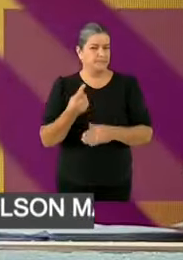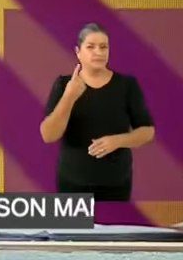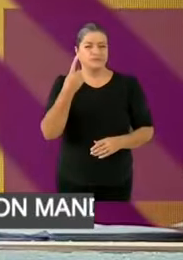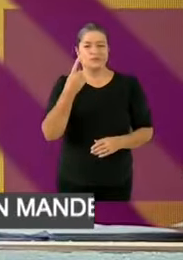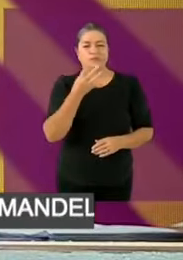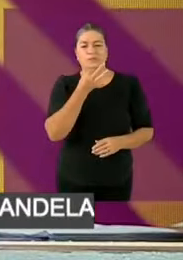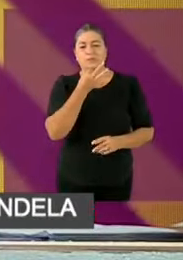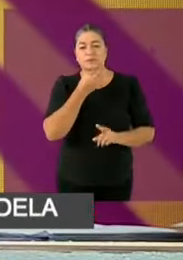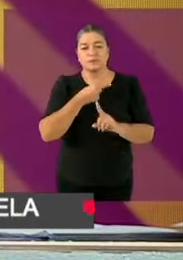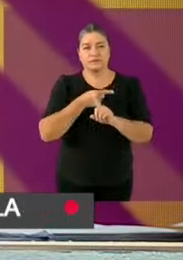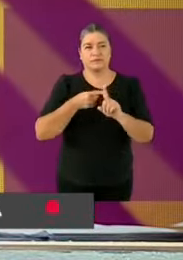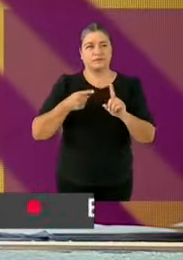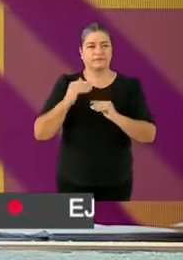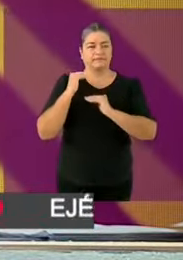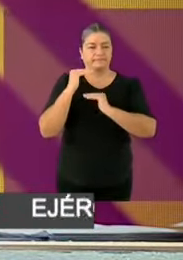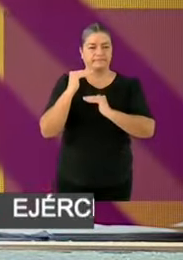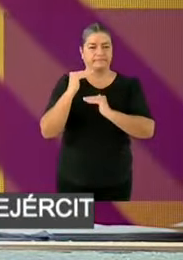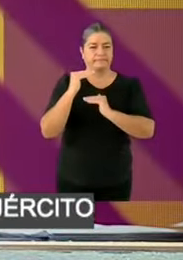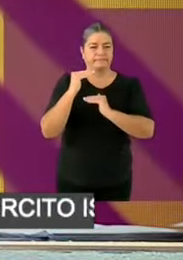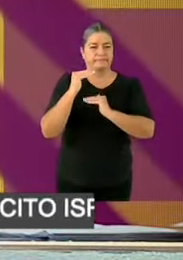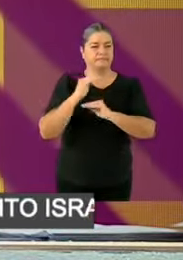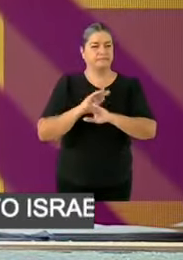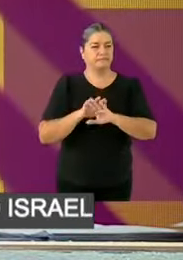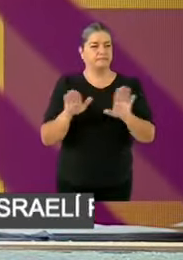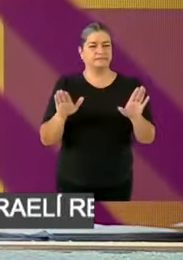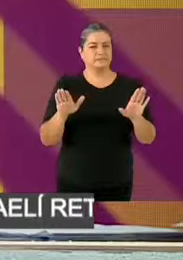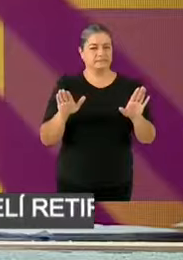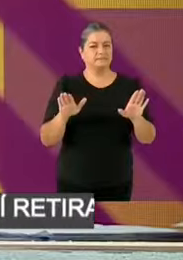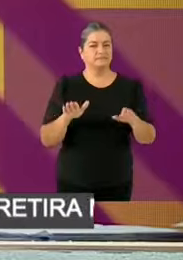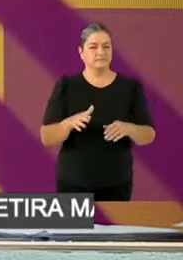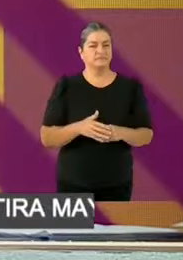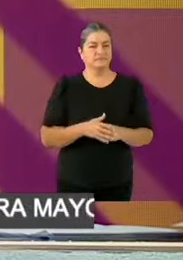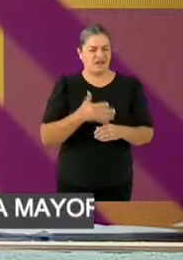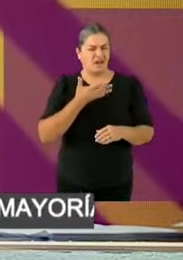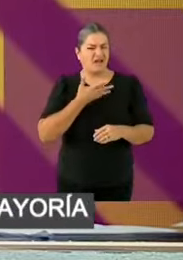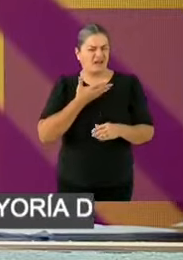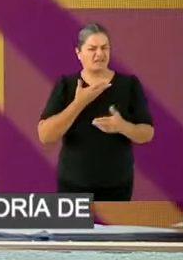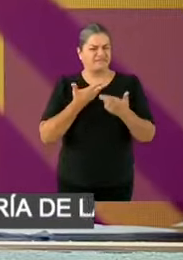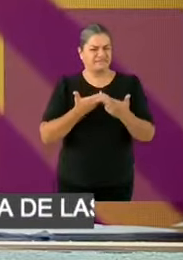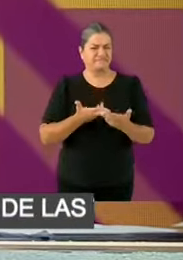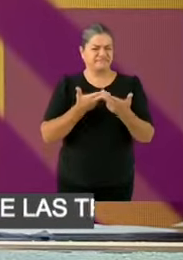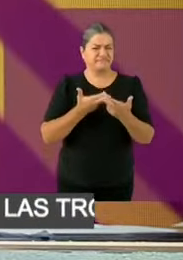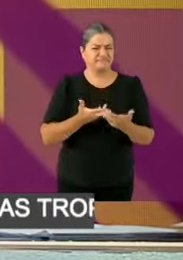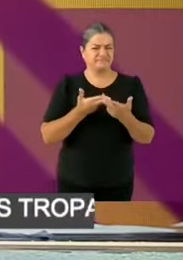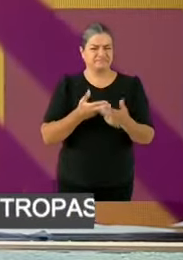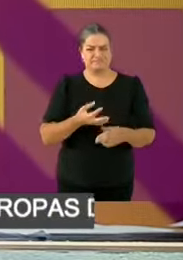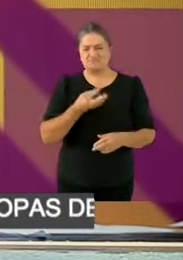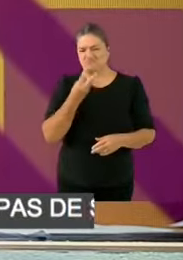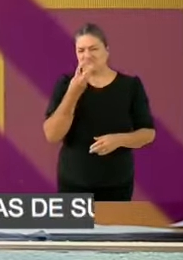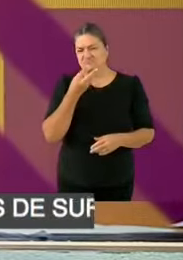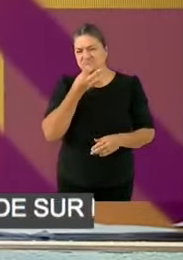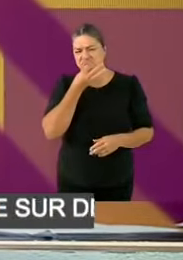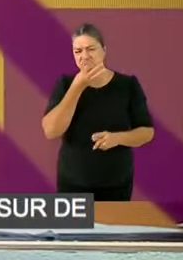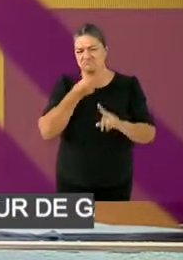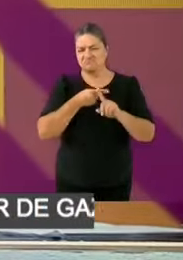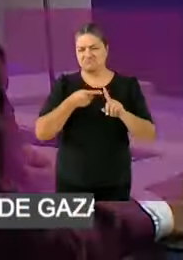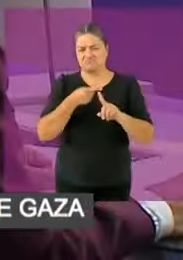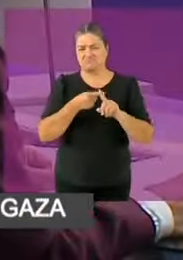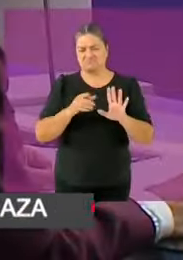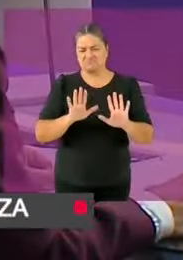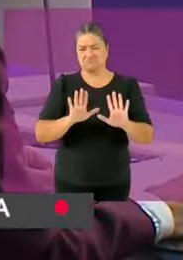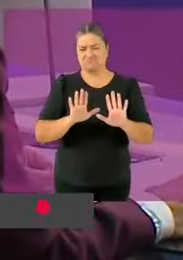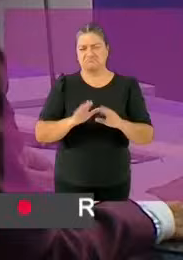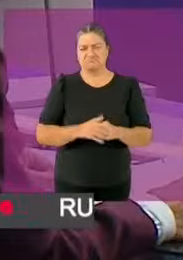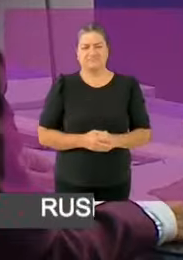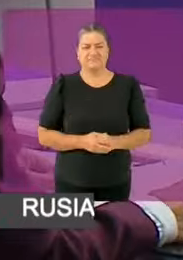puede hablarse como máximo de corrido. Tiene todavía usted tres minutos y medio como bolsa de tiempo que puede administrar. Lo sé,